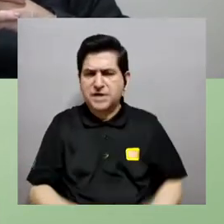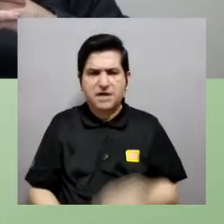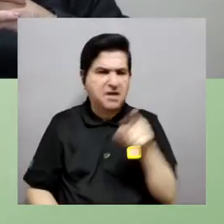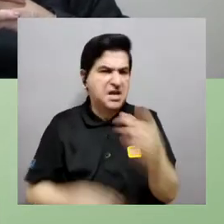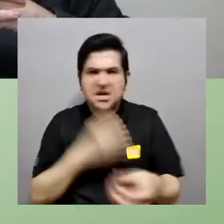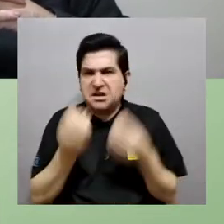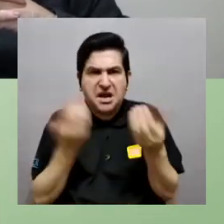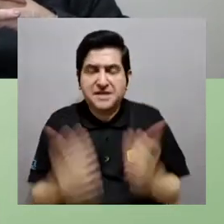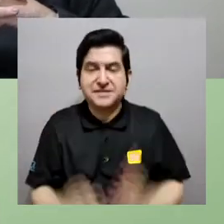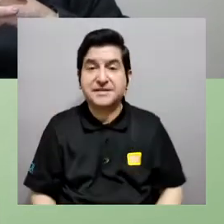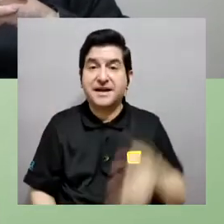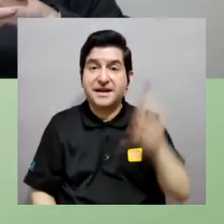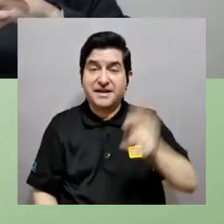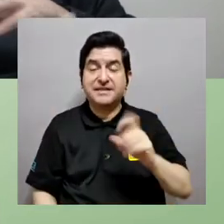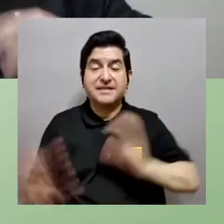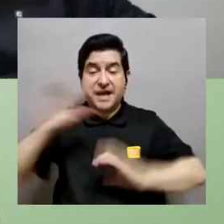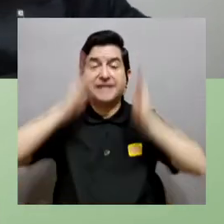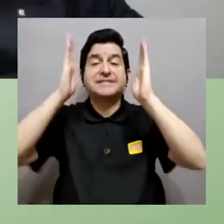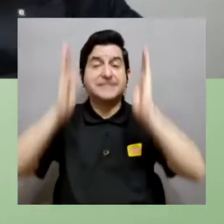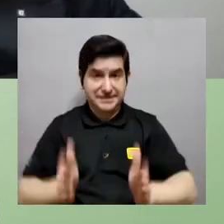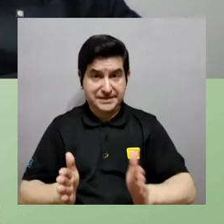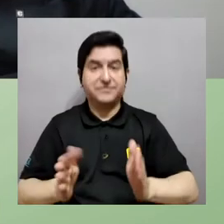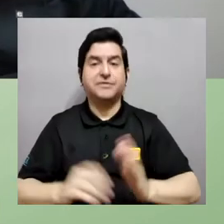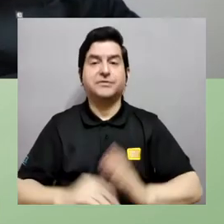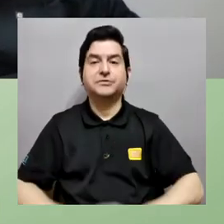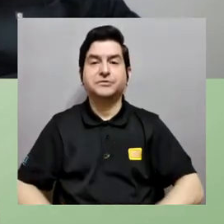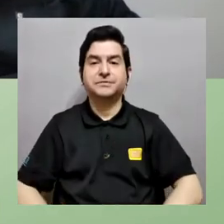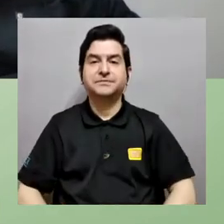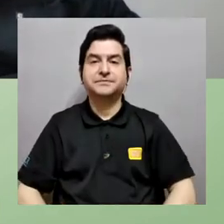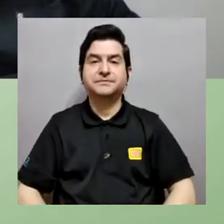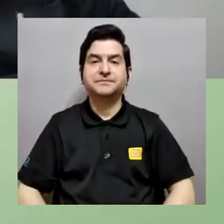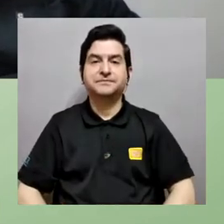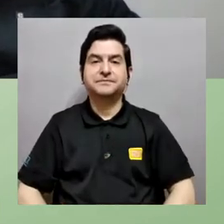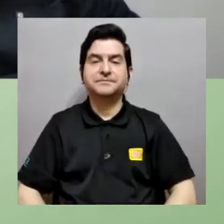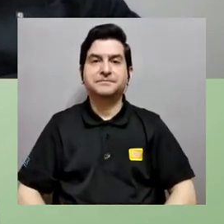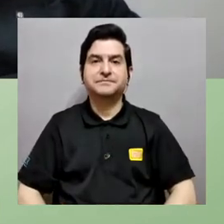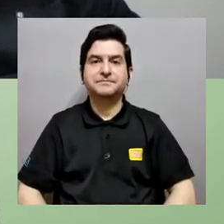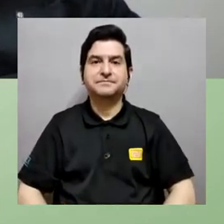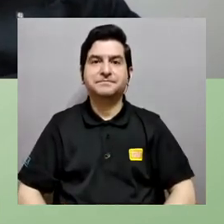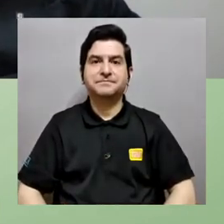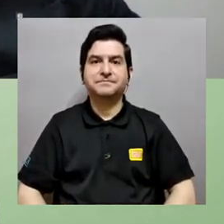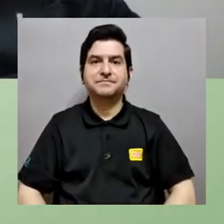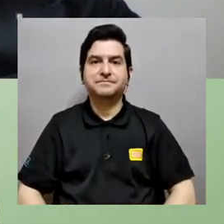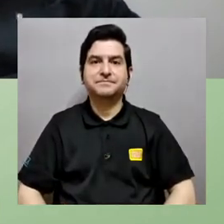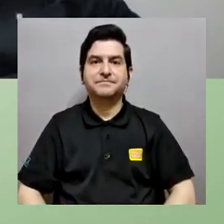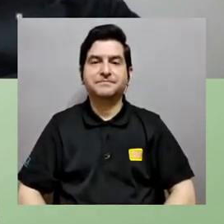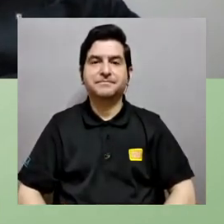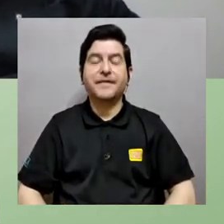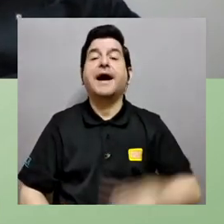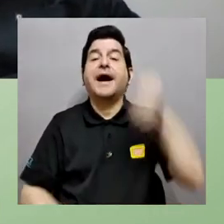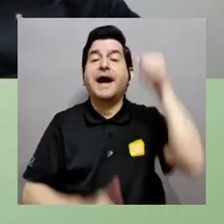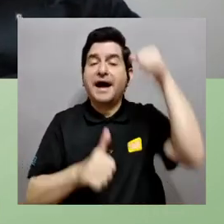programar adecuadamente o sea una de esta computadora no sabe cómo partir los programas y para eso ocupan los científicos